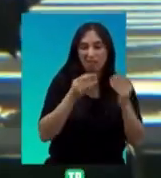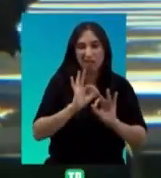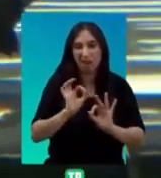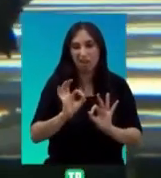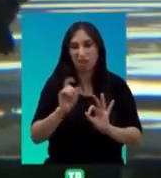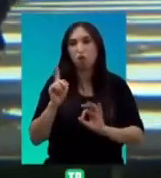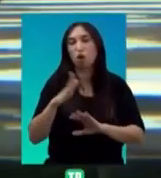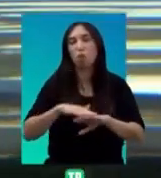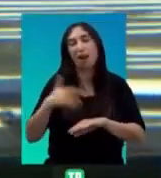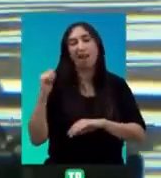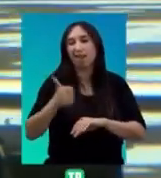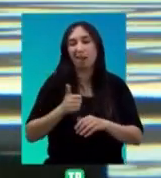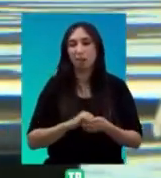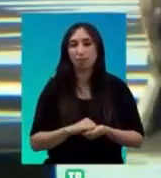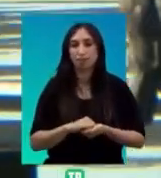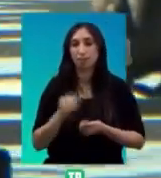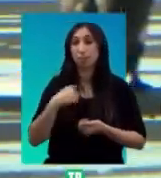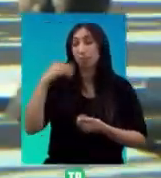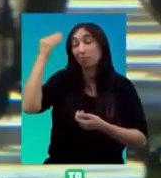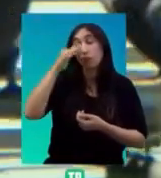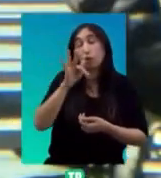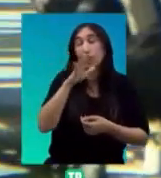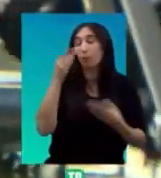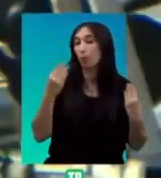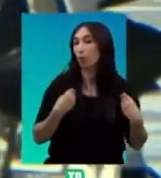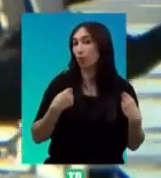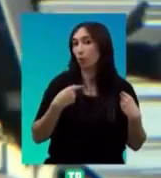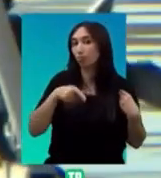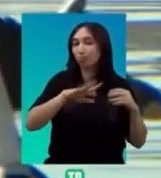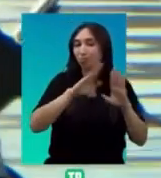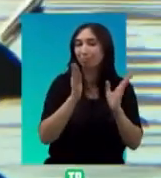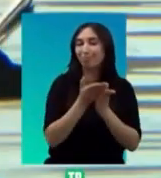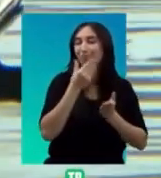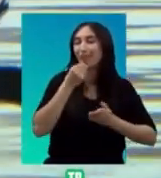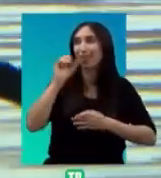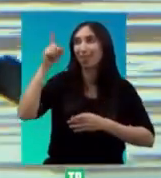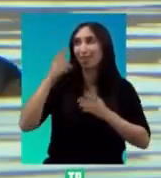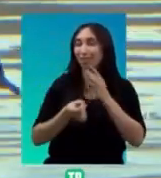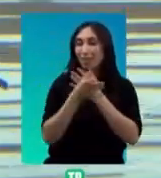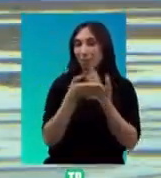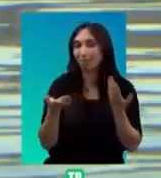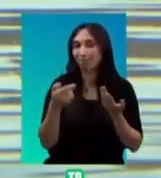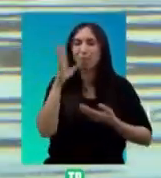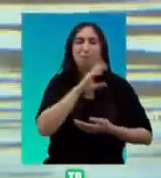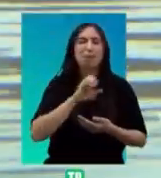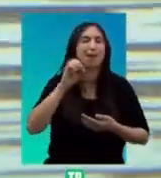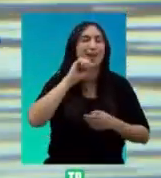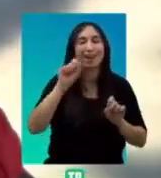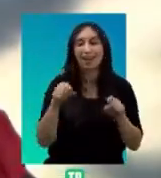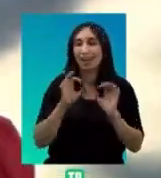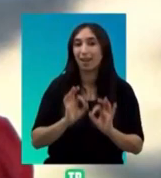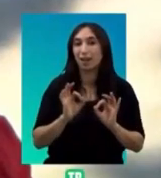no. Soy optimista porque estoy vivo. Este es un mundo precioso creado por Dios. Es una maravillosa